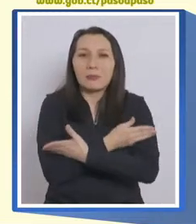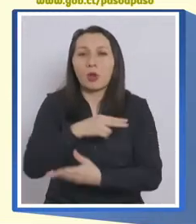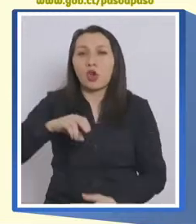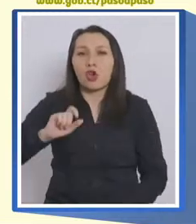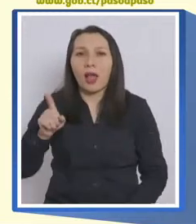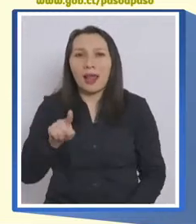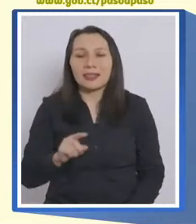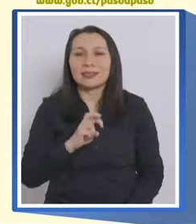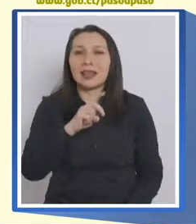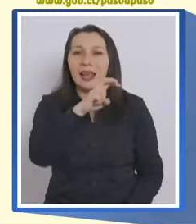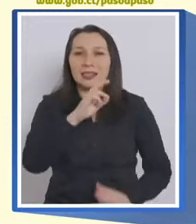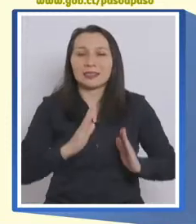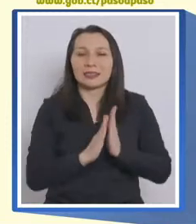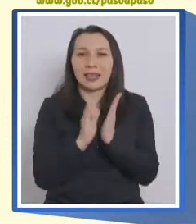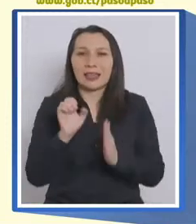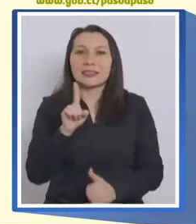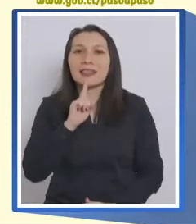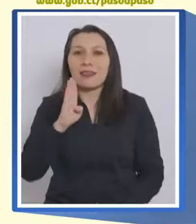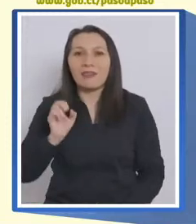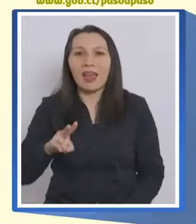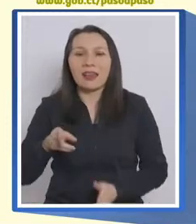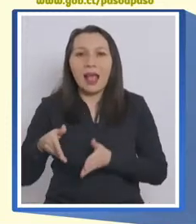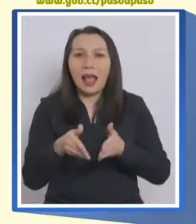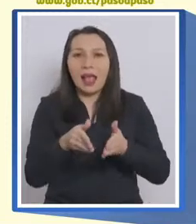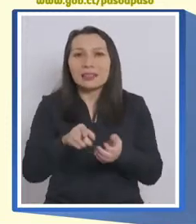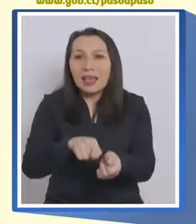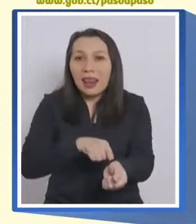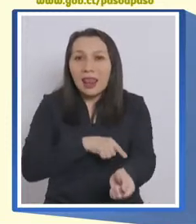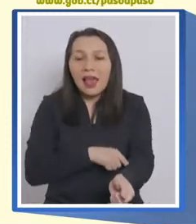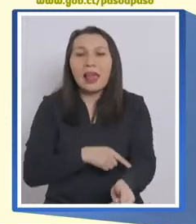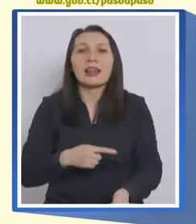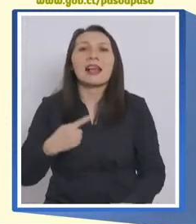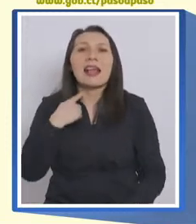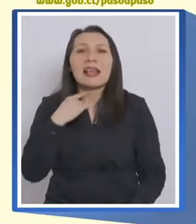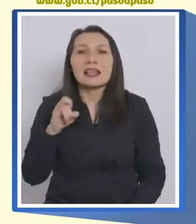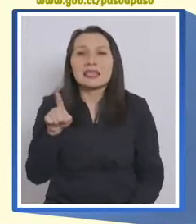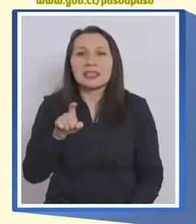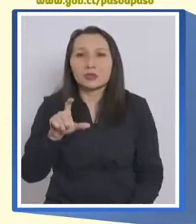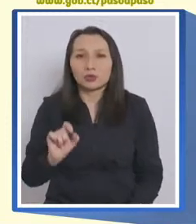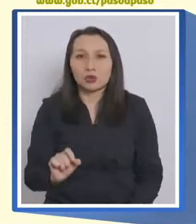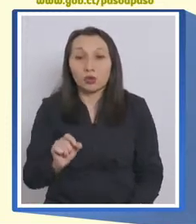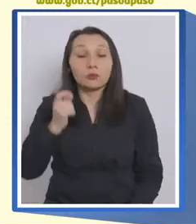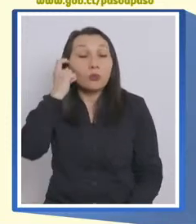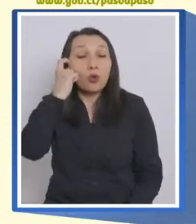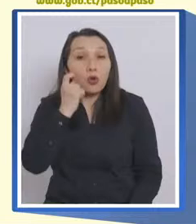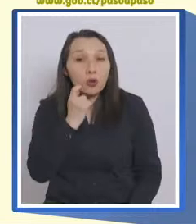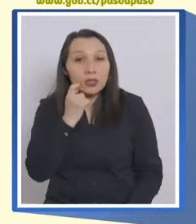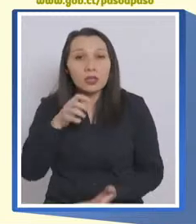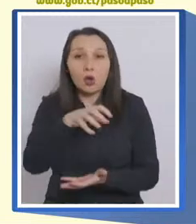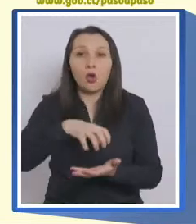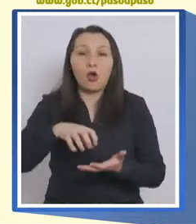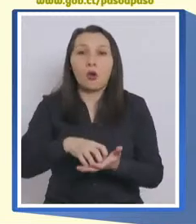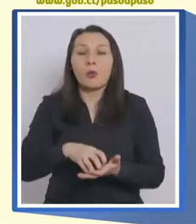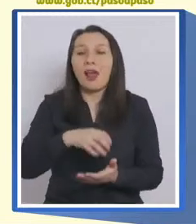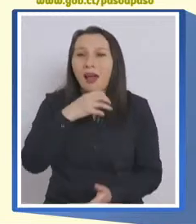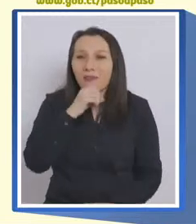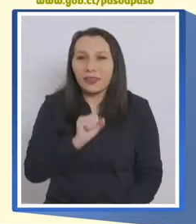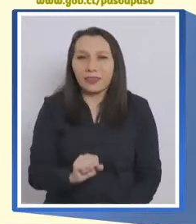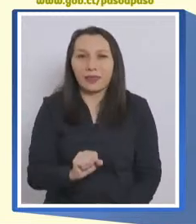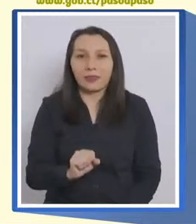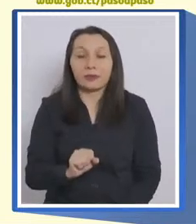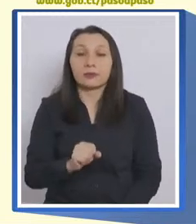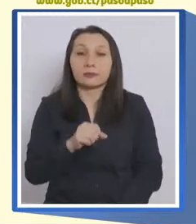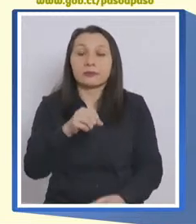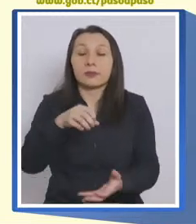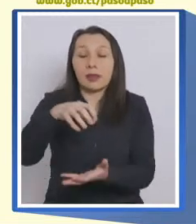Calera, San Esteban, Calle Larga y El Quisco, en la región de O'Higgins, la comuna de Navidad, en la